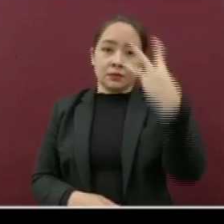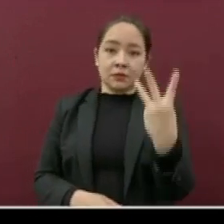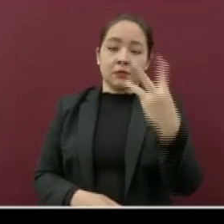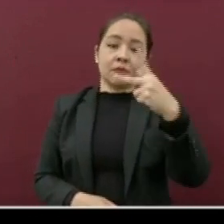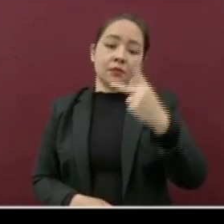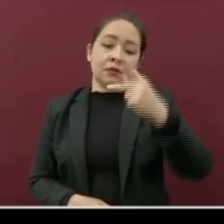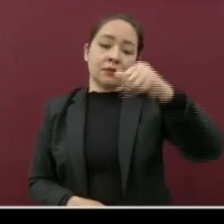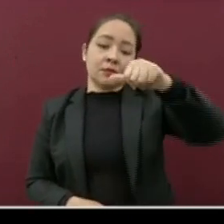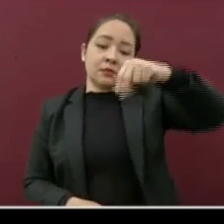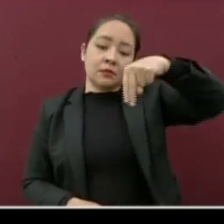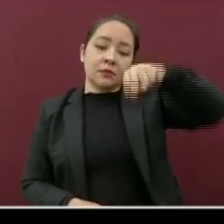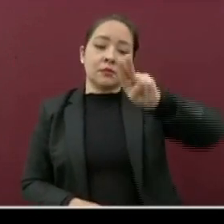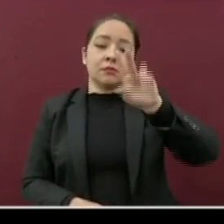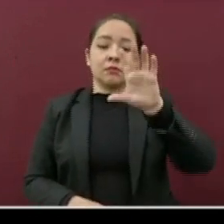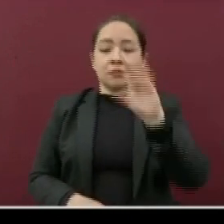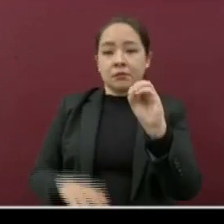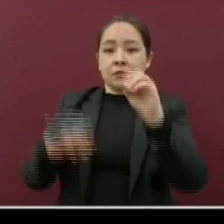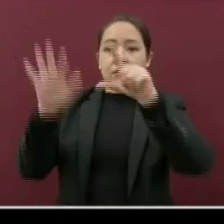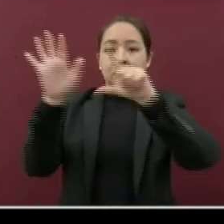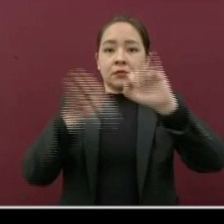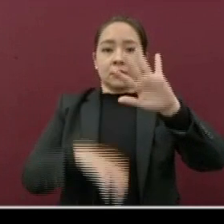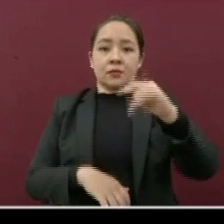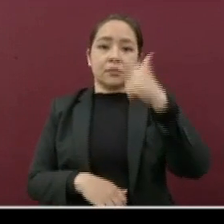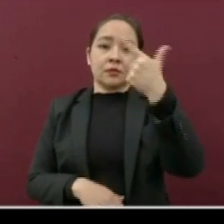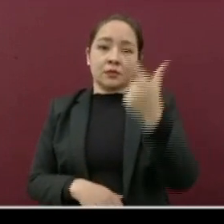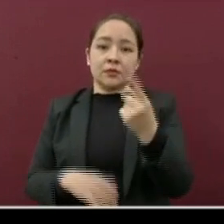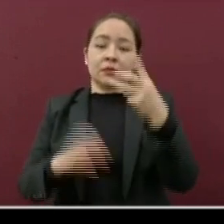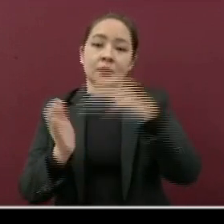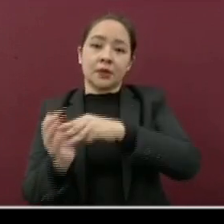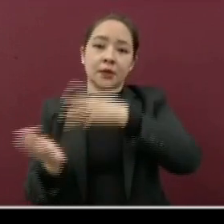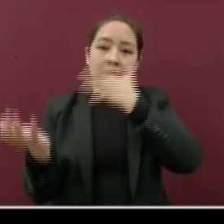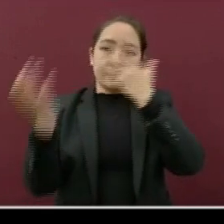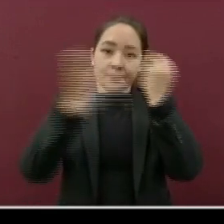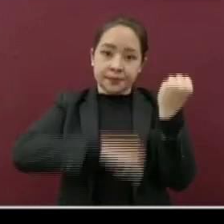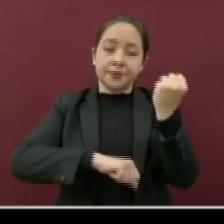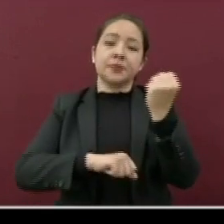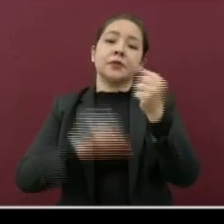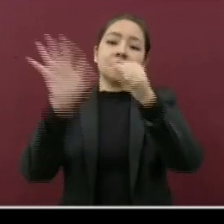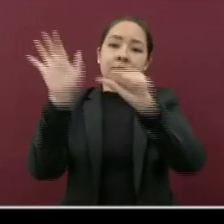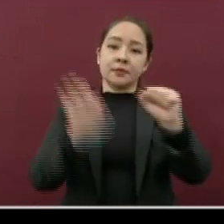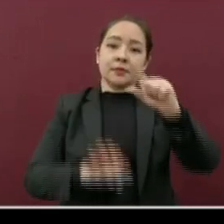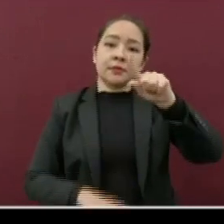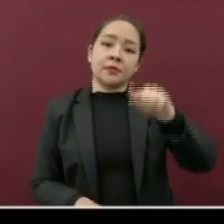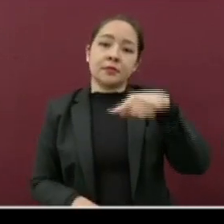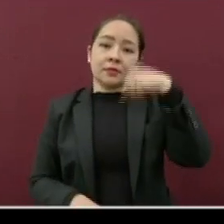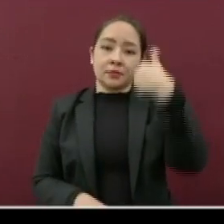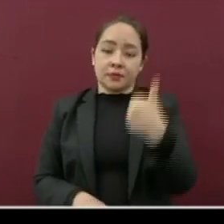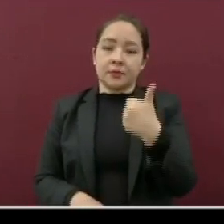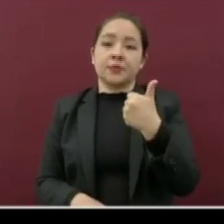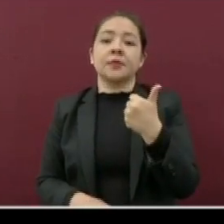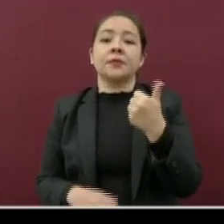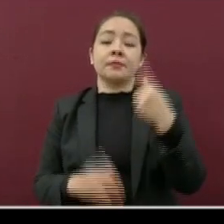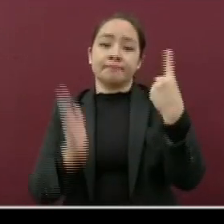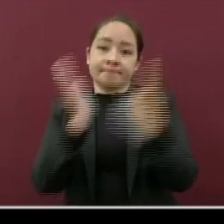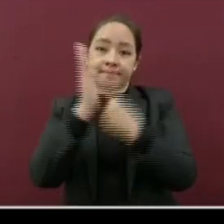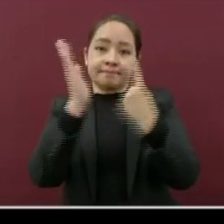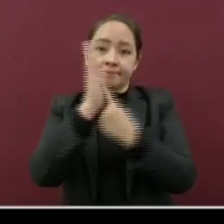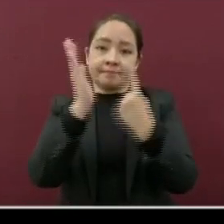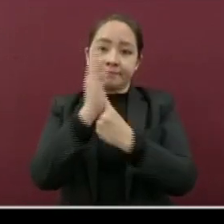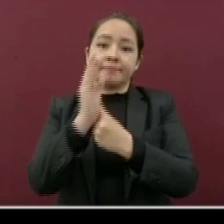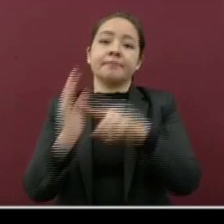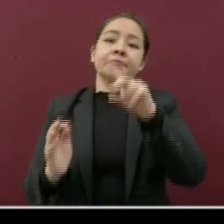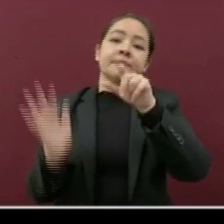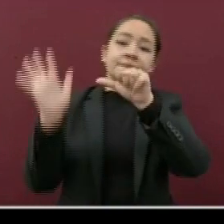Pánuco, 757. Martínez de la Torre, 676. Papantla,